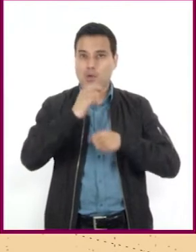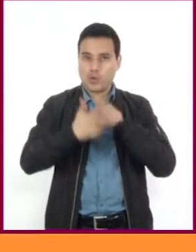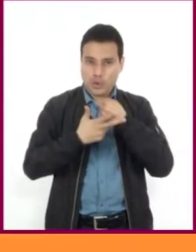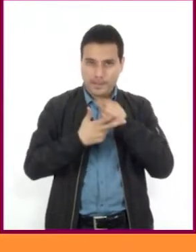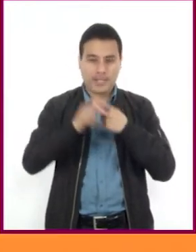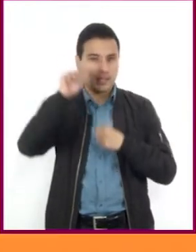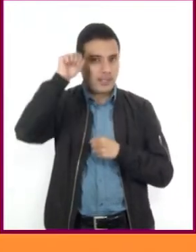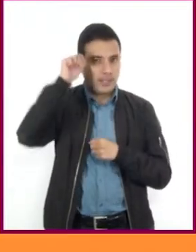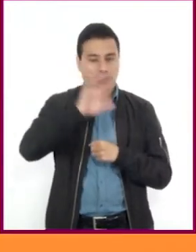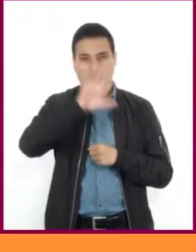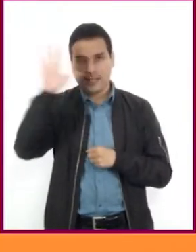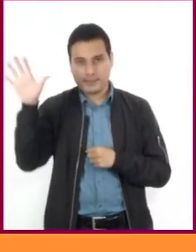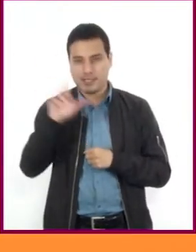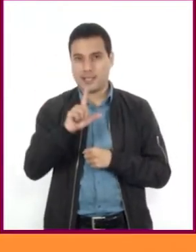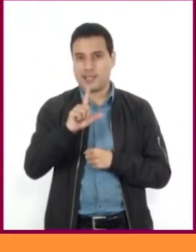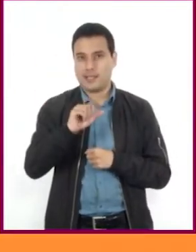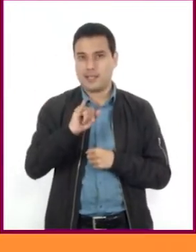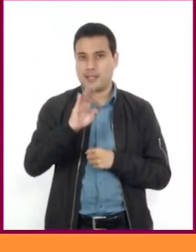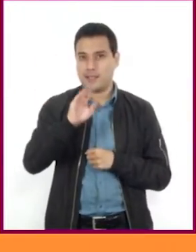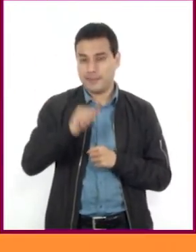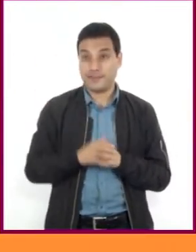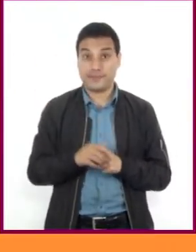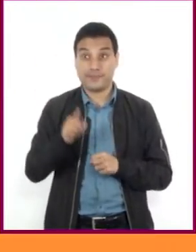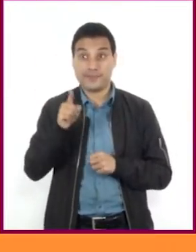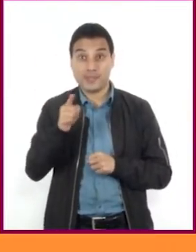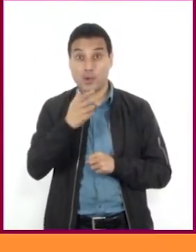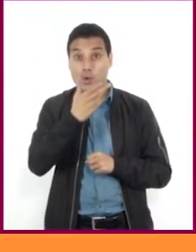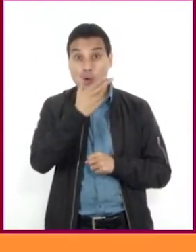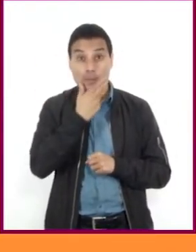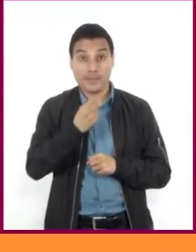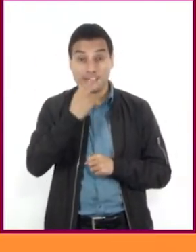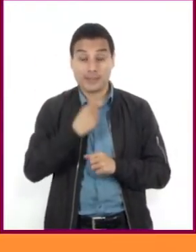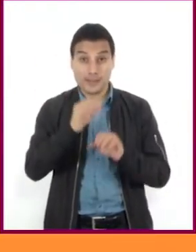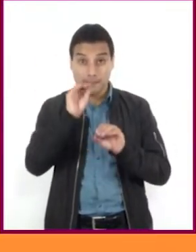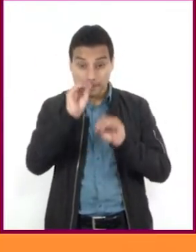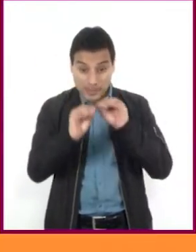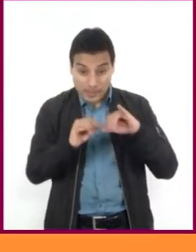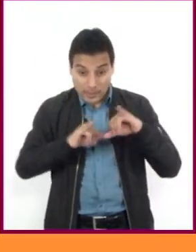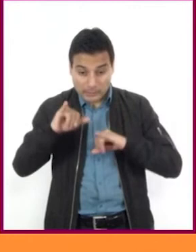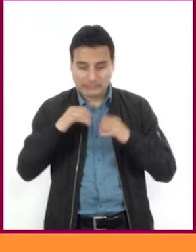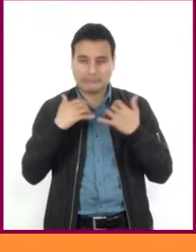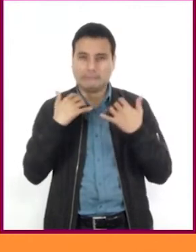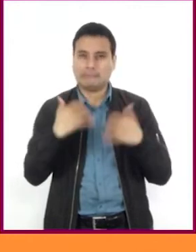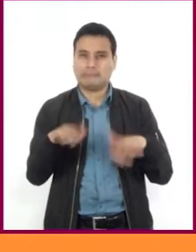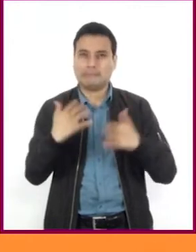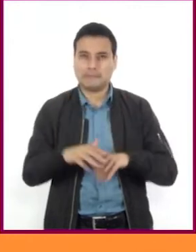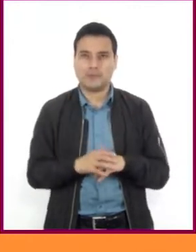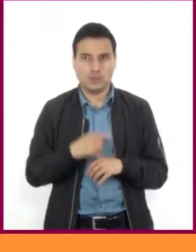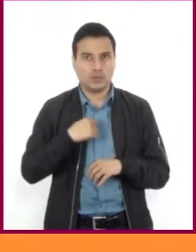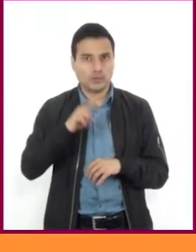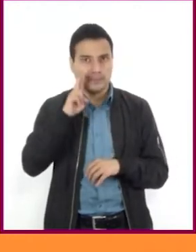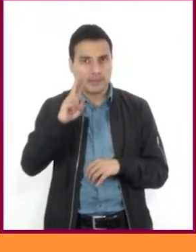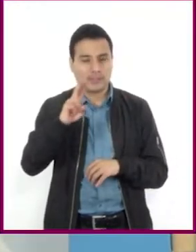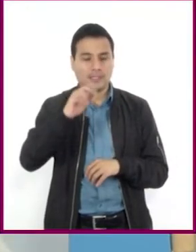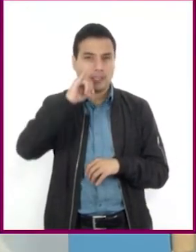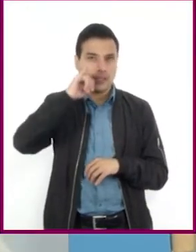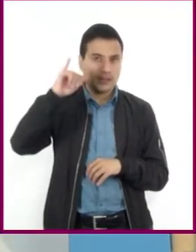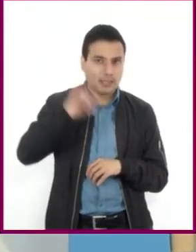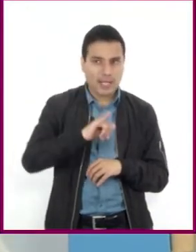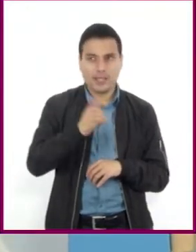Libia. Anaximandro hizo un trabajo excepcional. En el mapa pude distinguir a Italia y África.